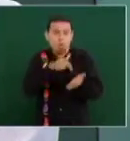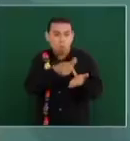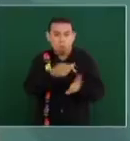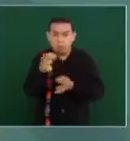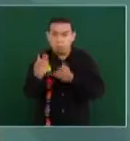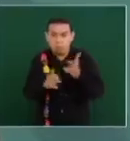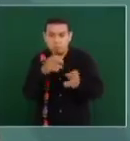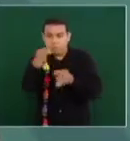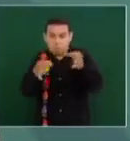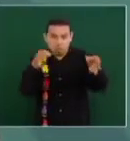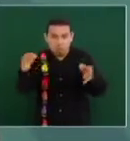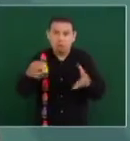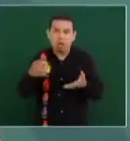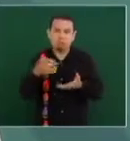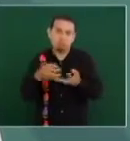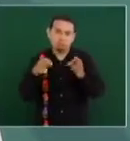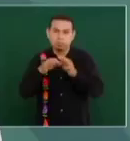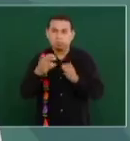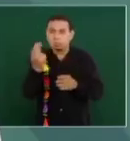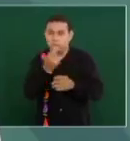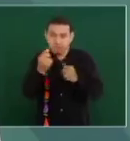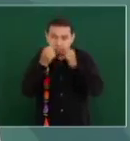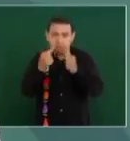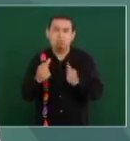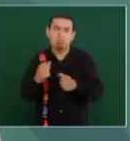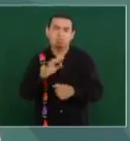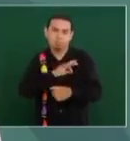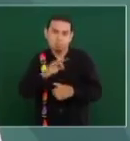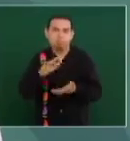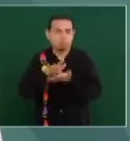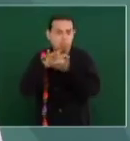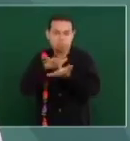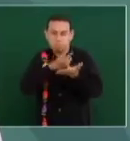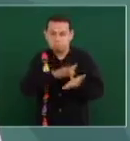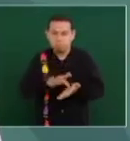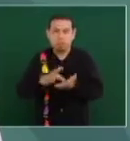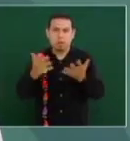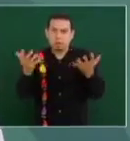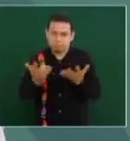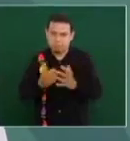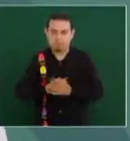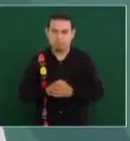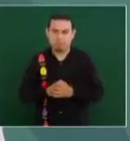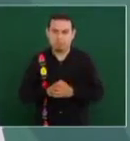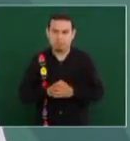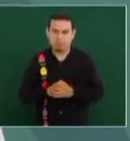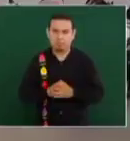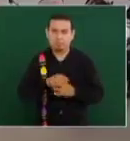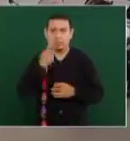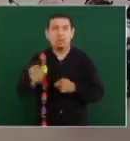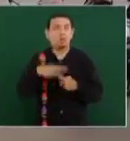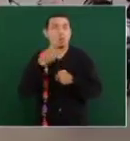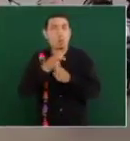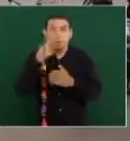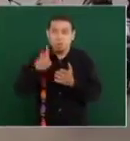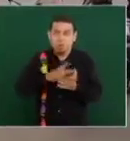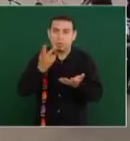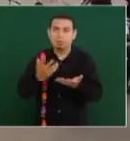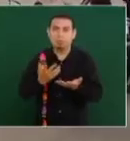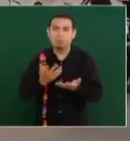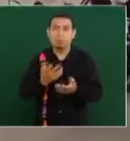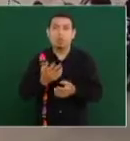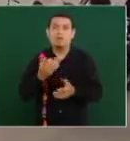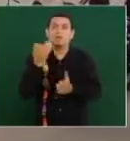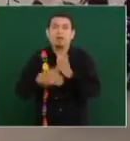que requieren de apoyo. Y sobre el segundo censo no tenemos el